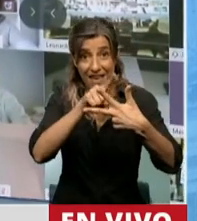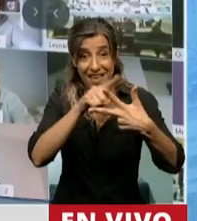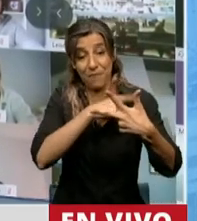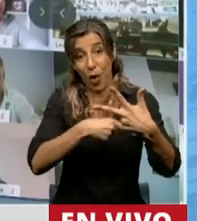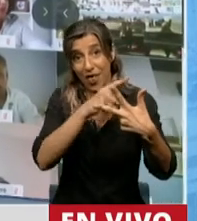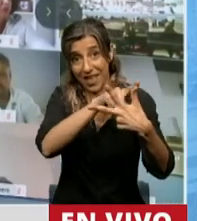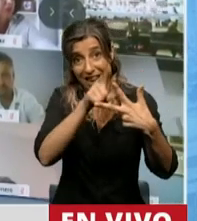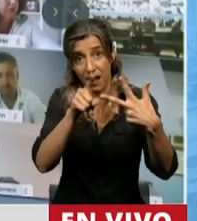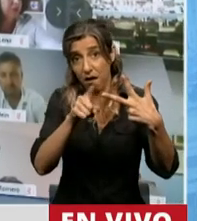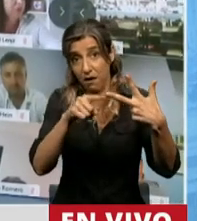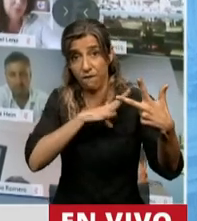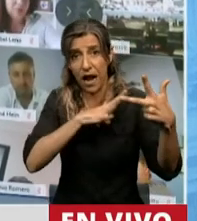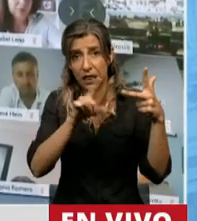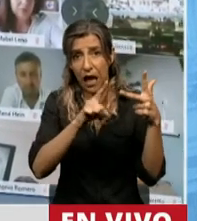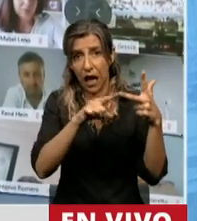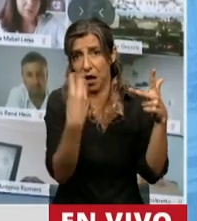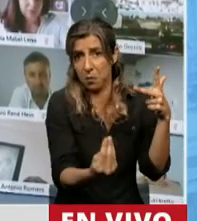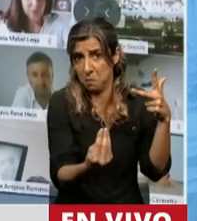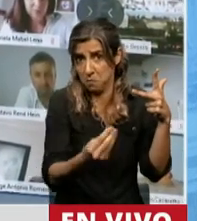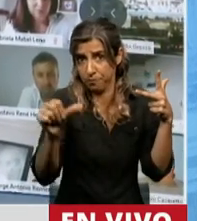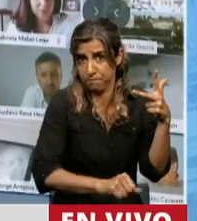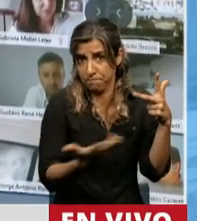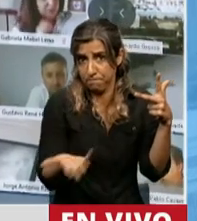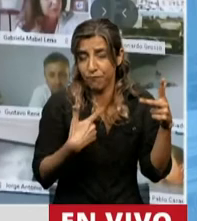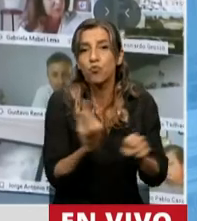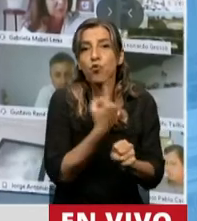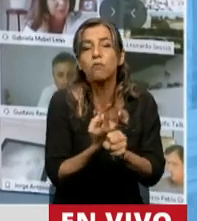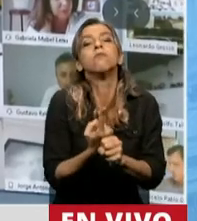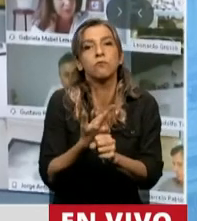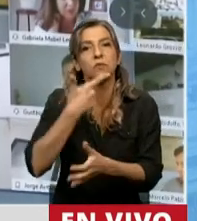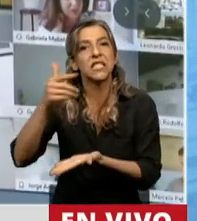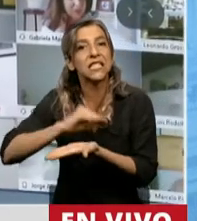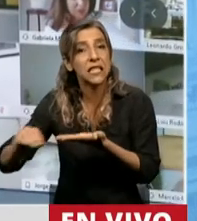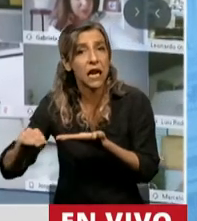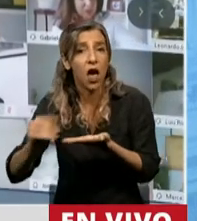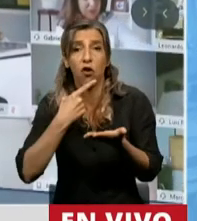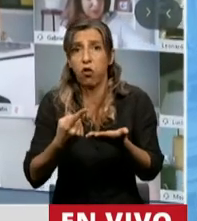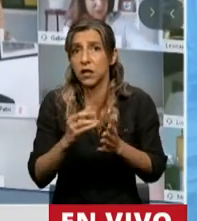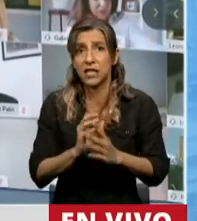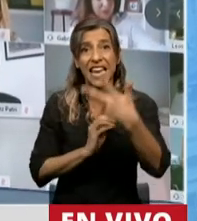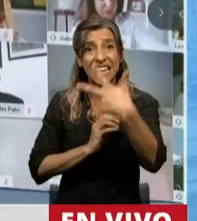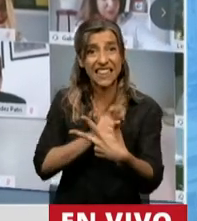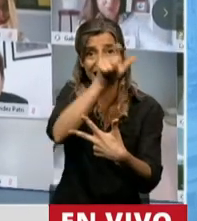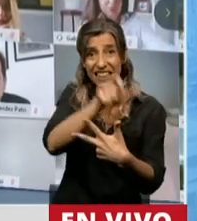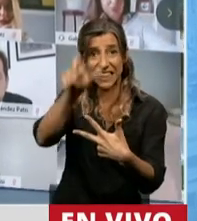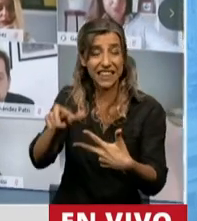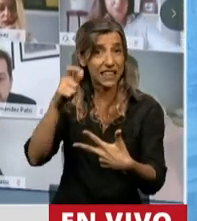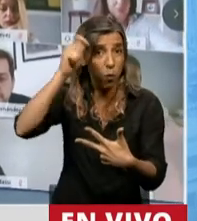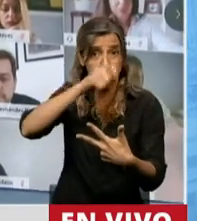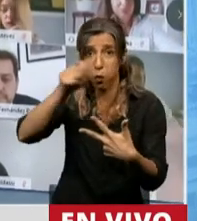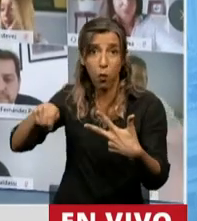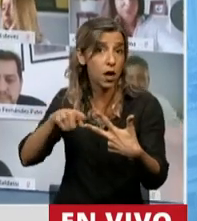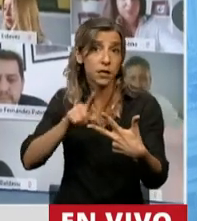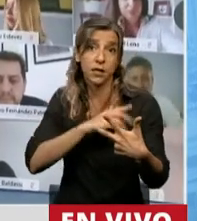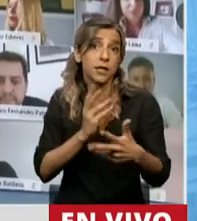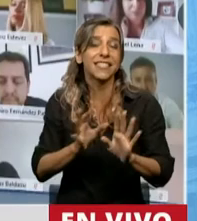de su función. Dicho esto, el Senado rechaza que esos jueces ocupen esos lugares donde habían sido trasladados